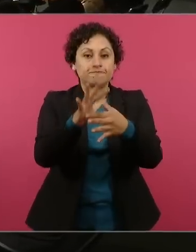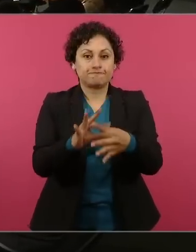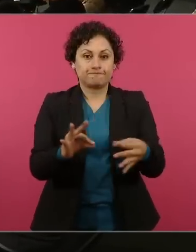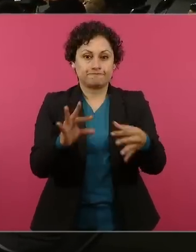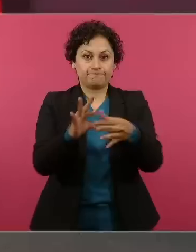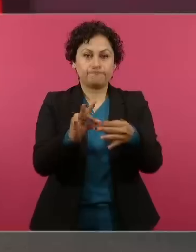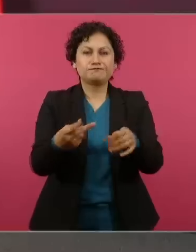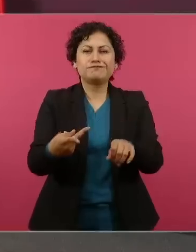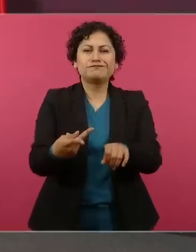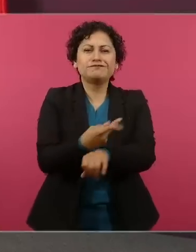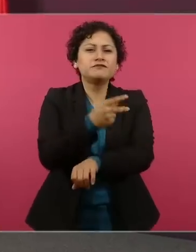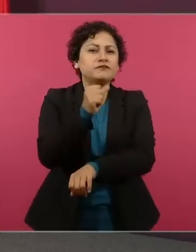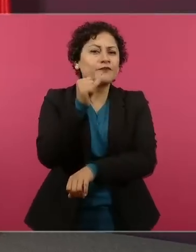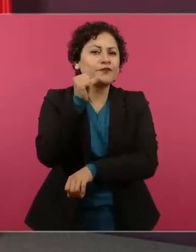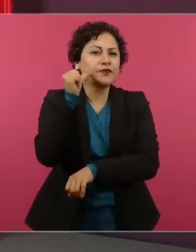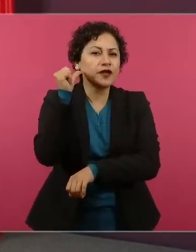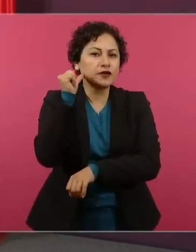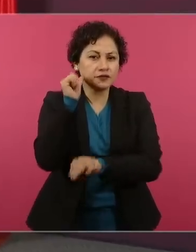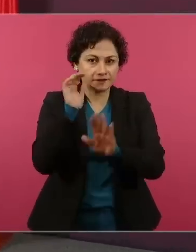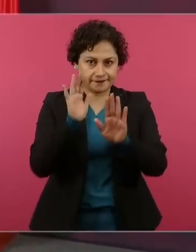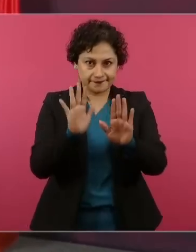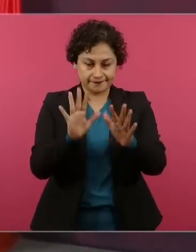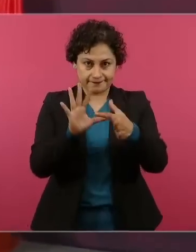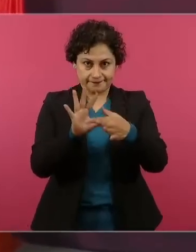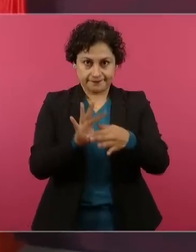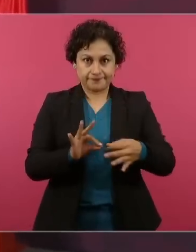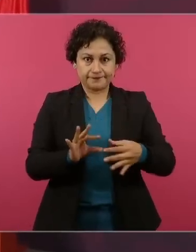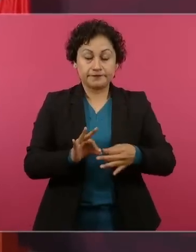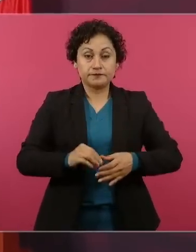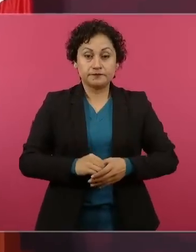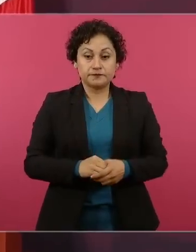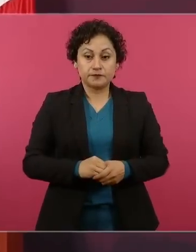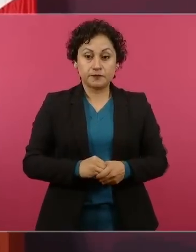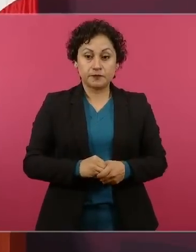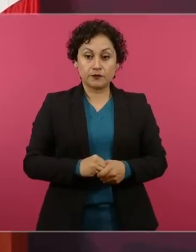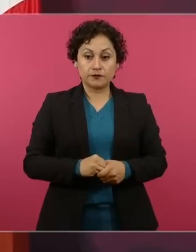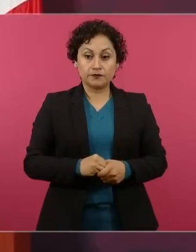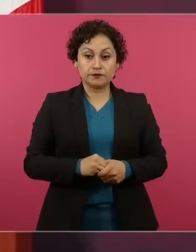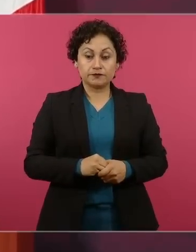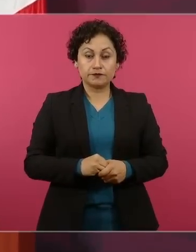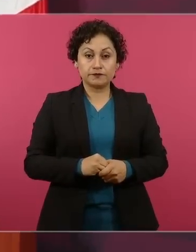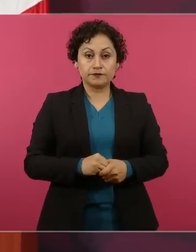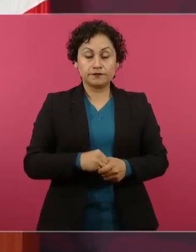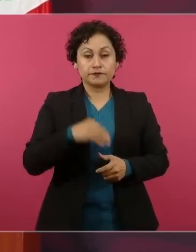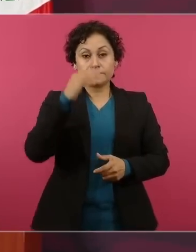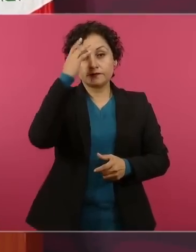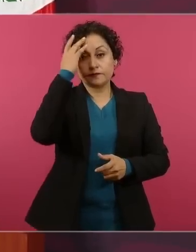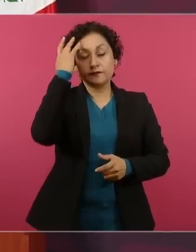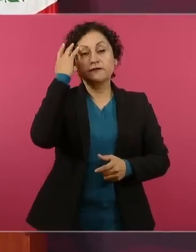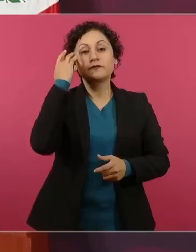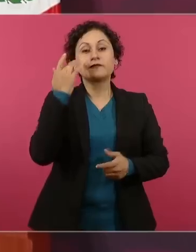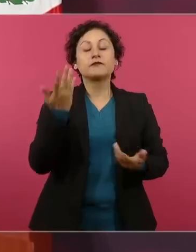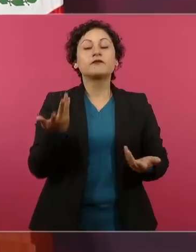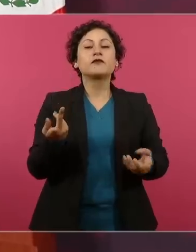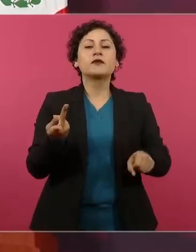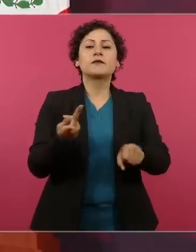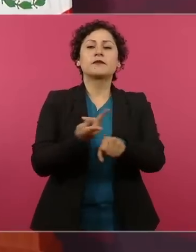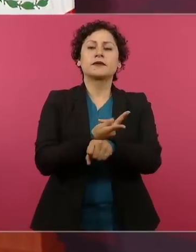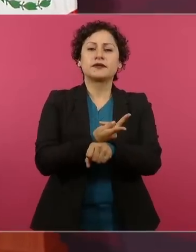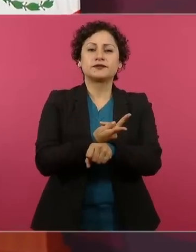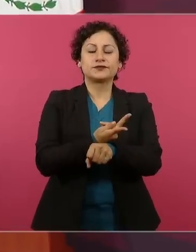ayer, que dio pie a una